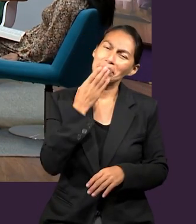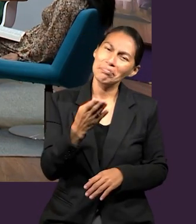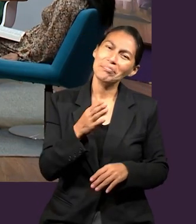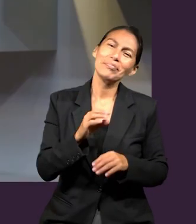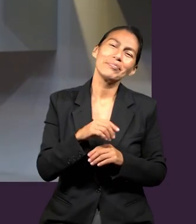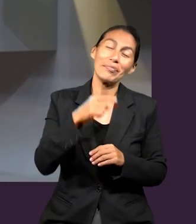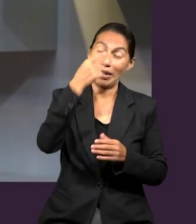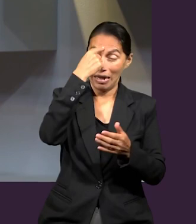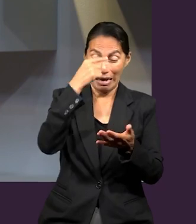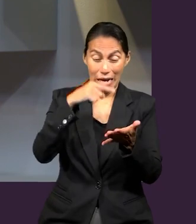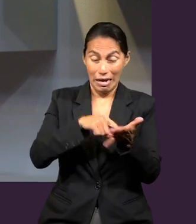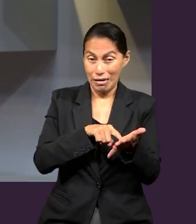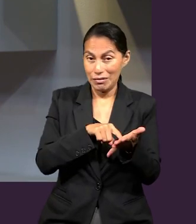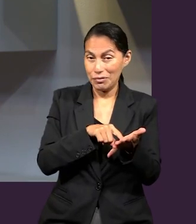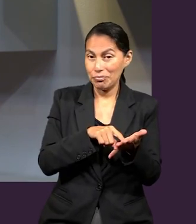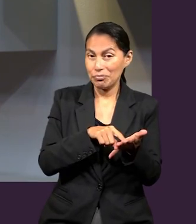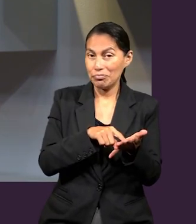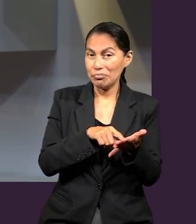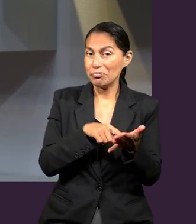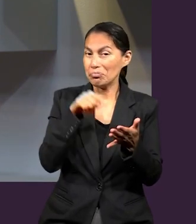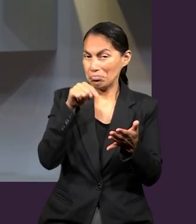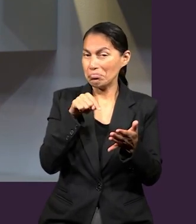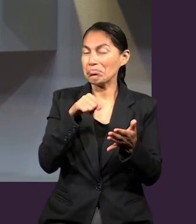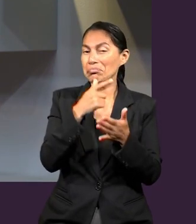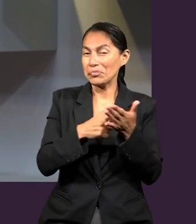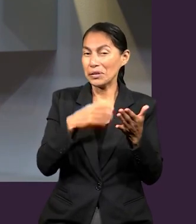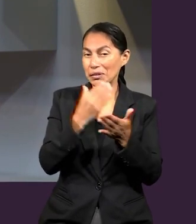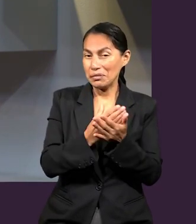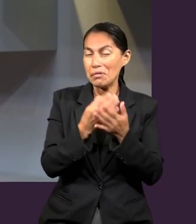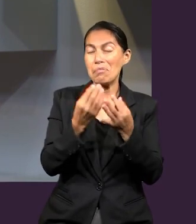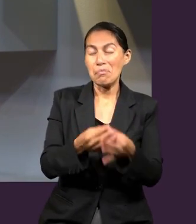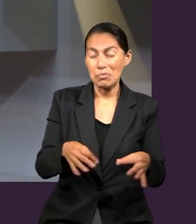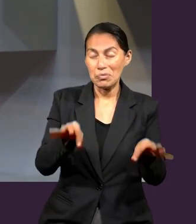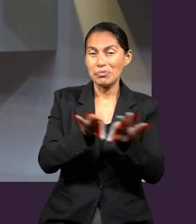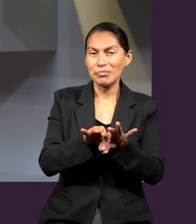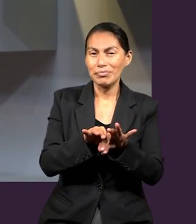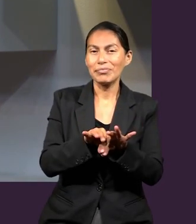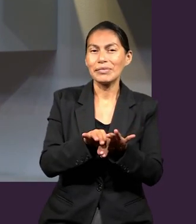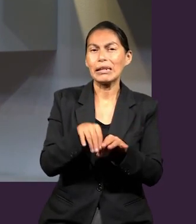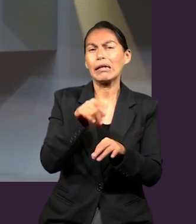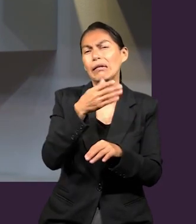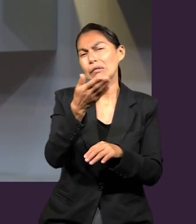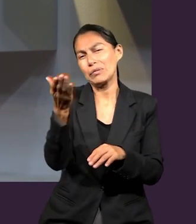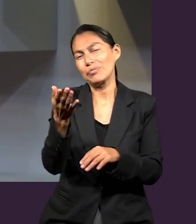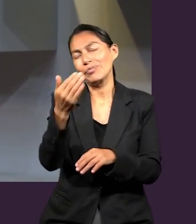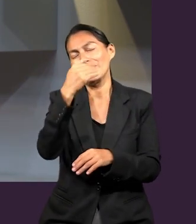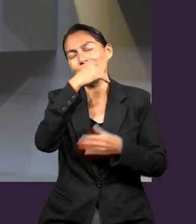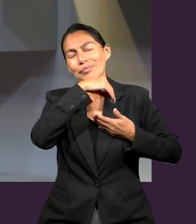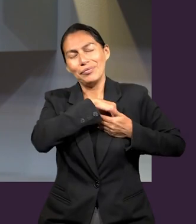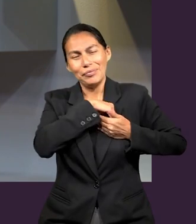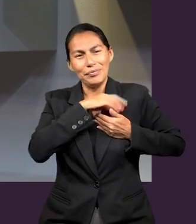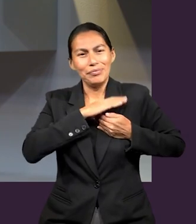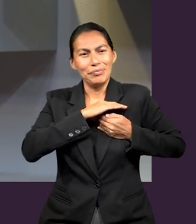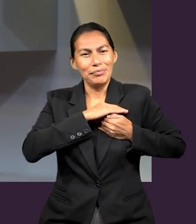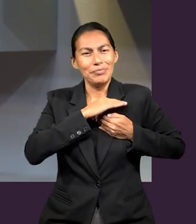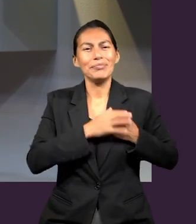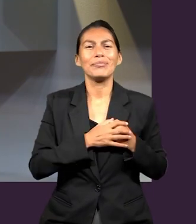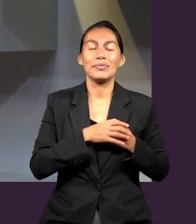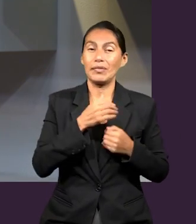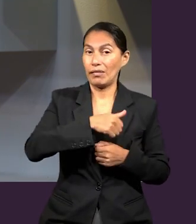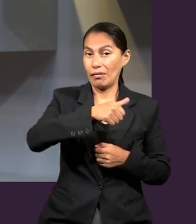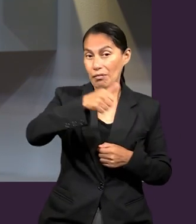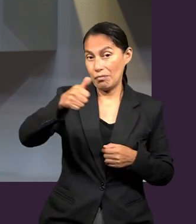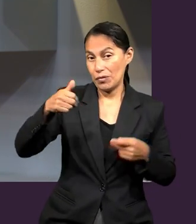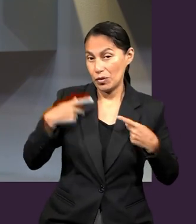Ok, bueno, creo que ha sido una lección muy importante, y podamos guardar esto en nuestros corazones.